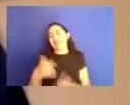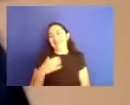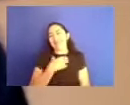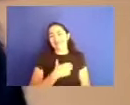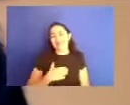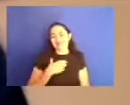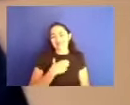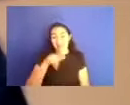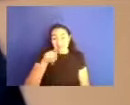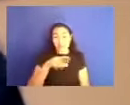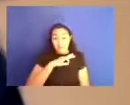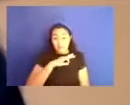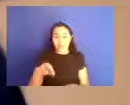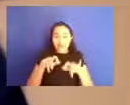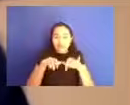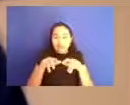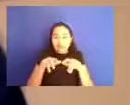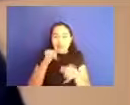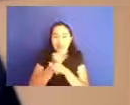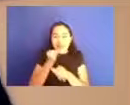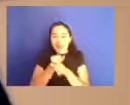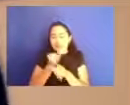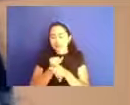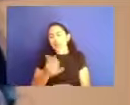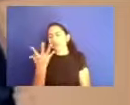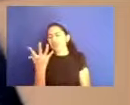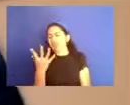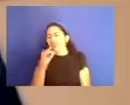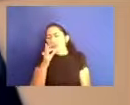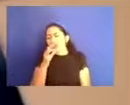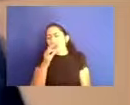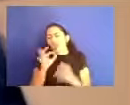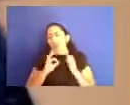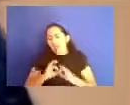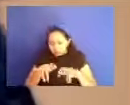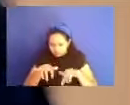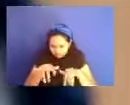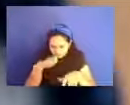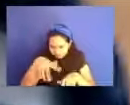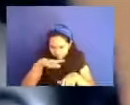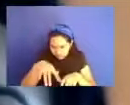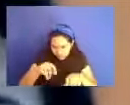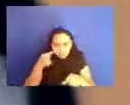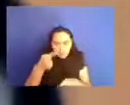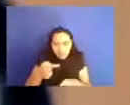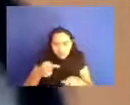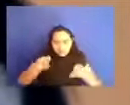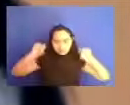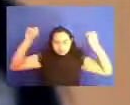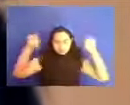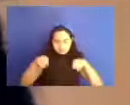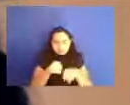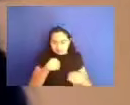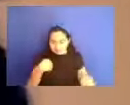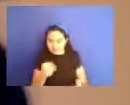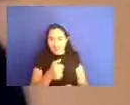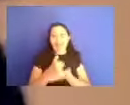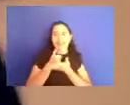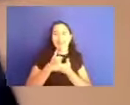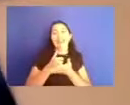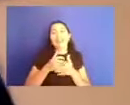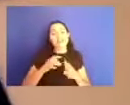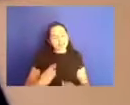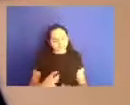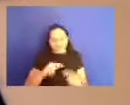autocuidado, ejercicio, relajación de cinco minutos, y en lo que tú paras, levantas, lo haces y continuamos. La vida, la vida